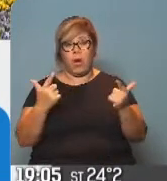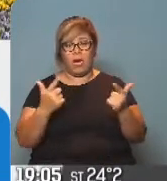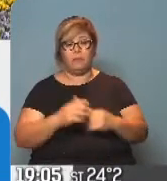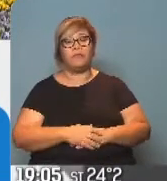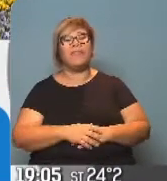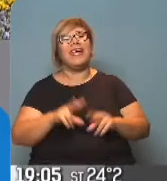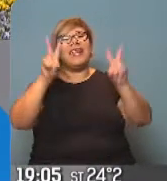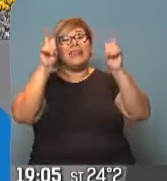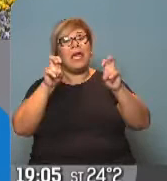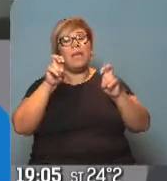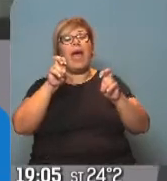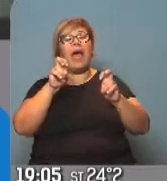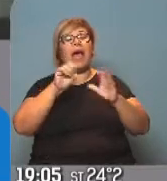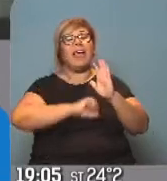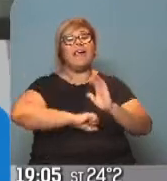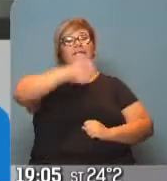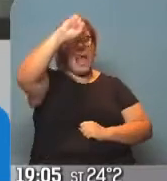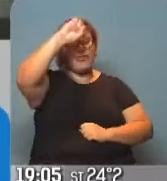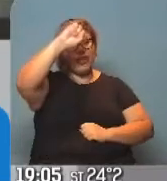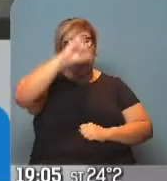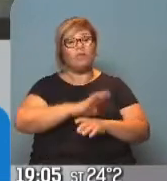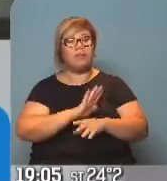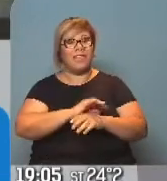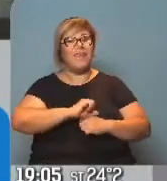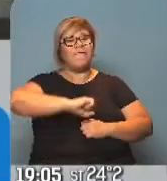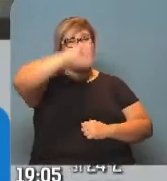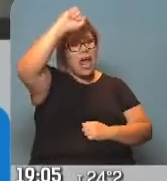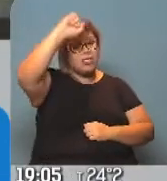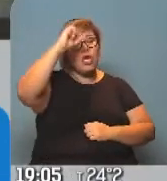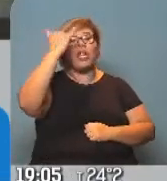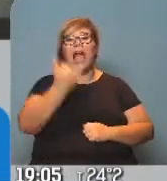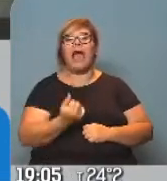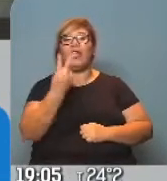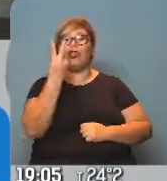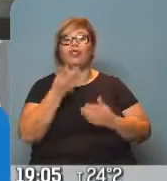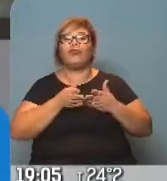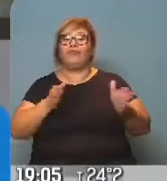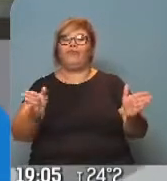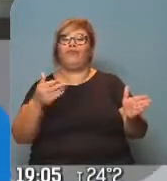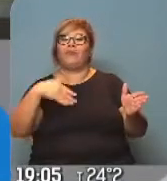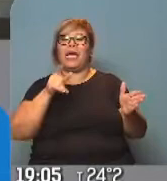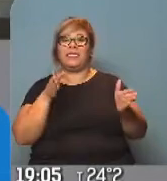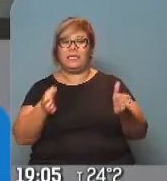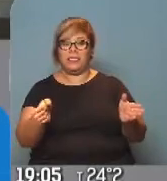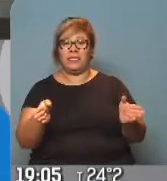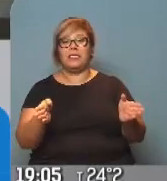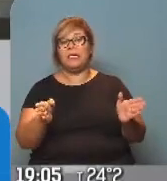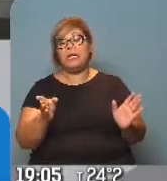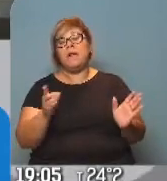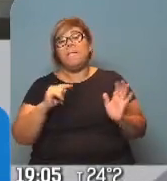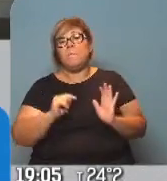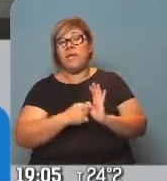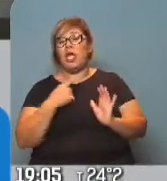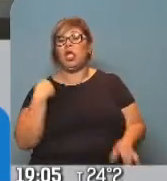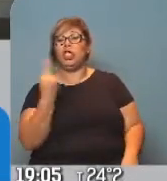inflación, lo que estamos observando, tenemos dos impactos en estos meses que todavía nosotros no tenemos la